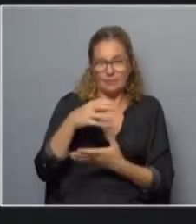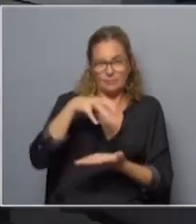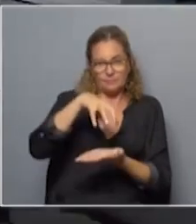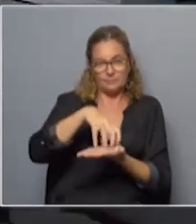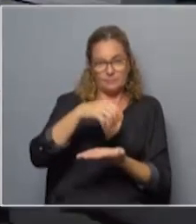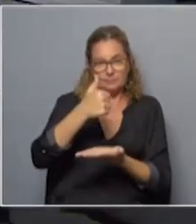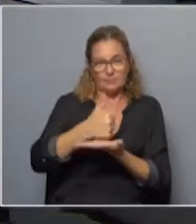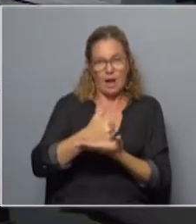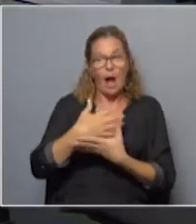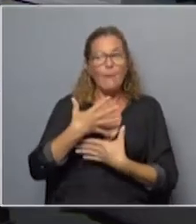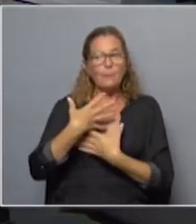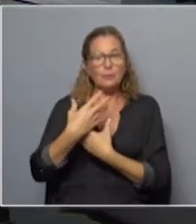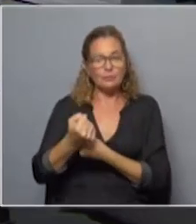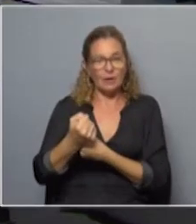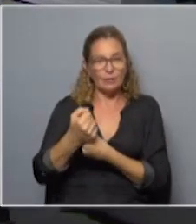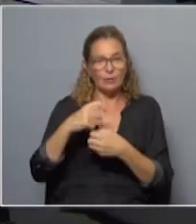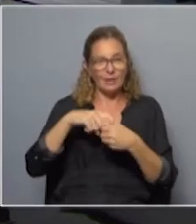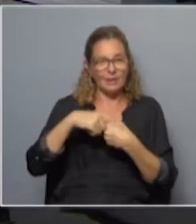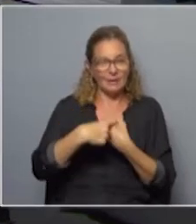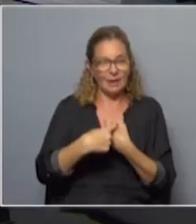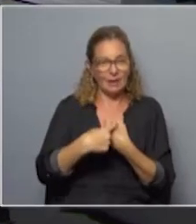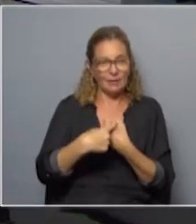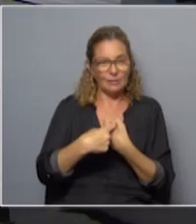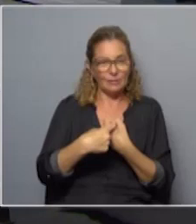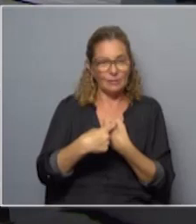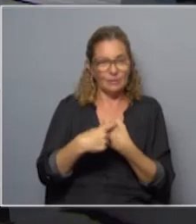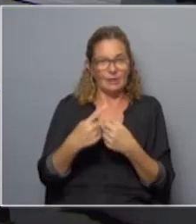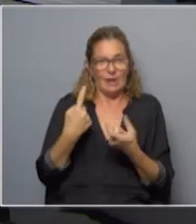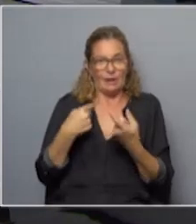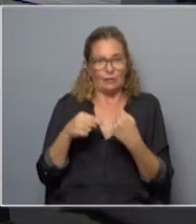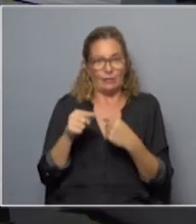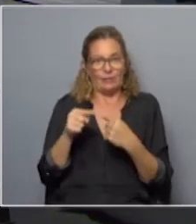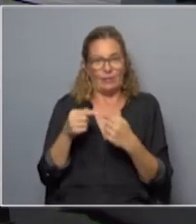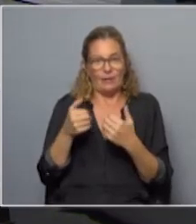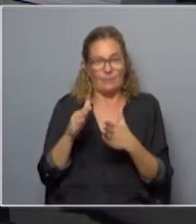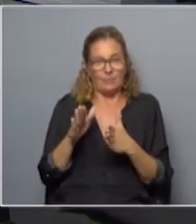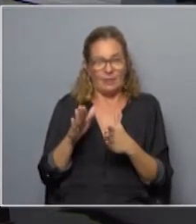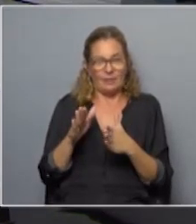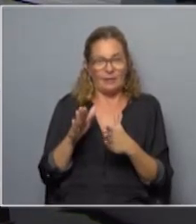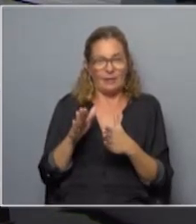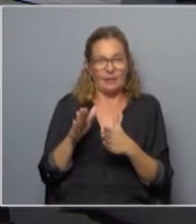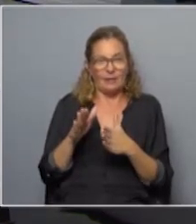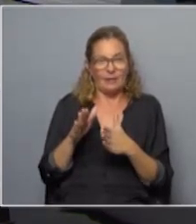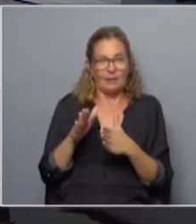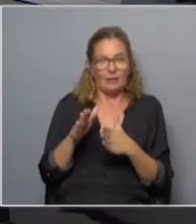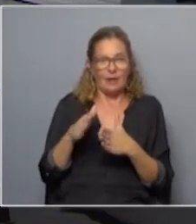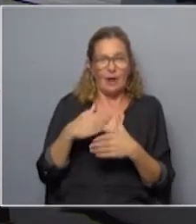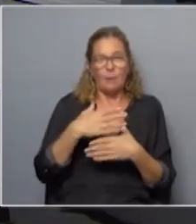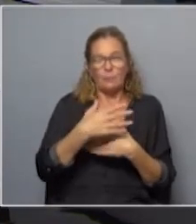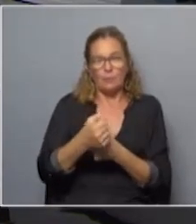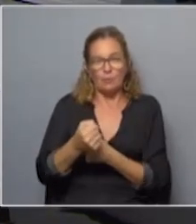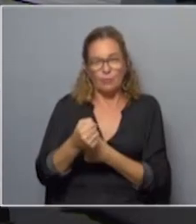a solidarizarse con el sindicato y ostensiblemente comienza a llevar adelante gestos de solidaridad